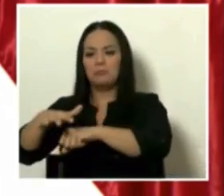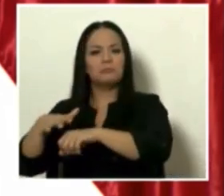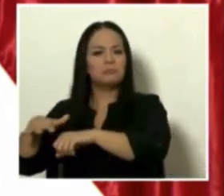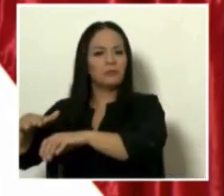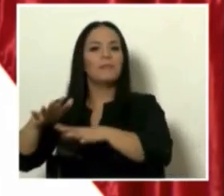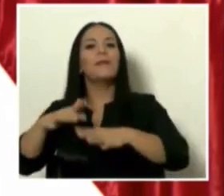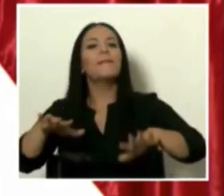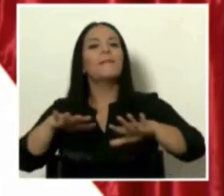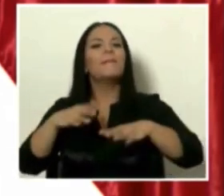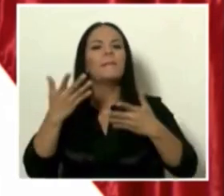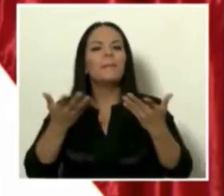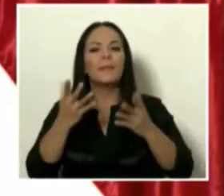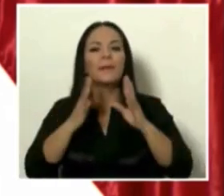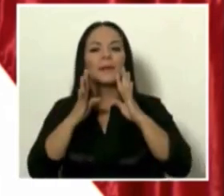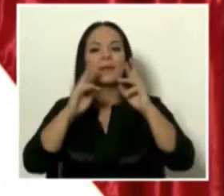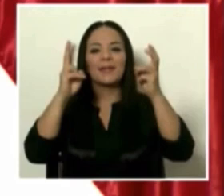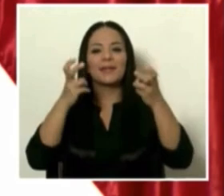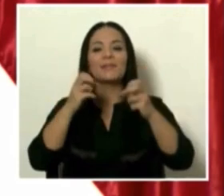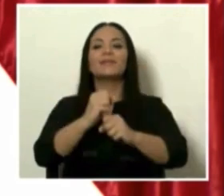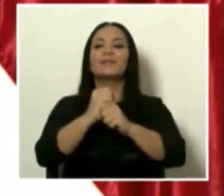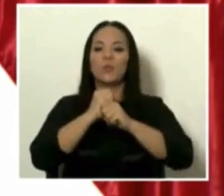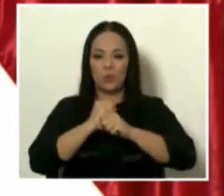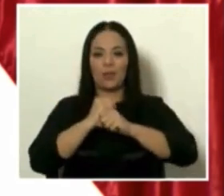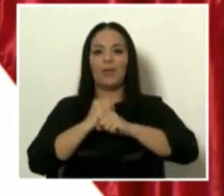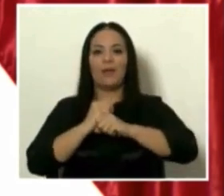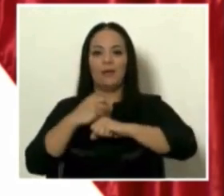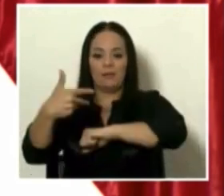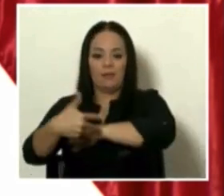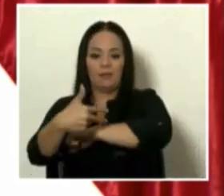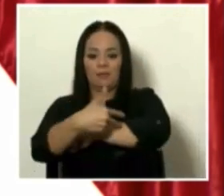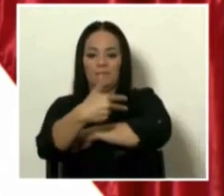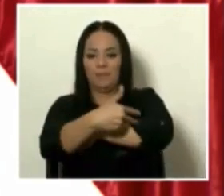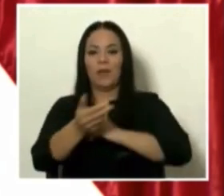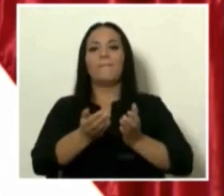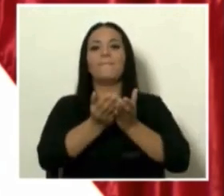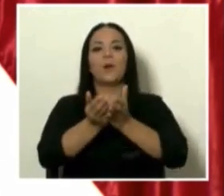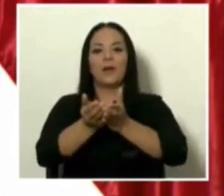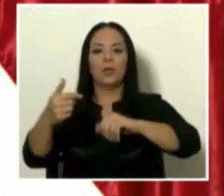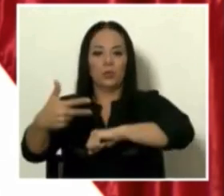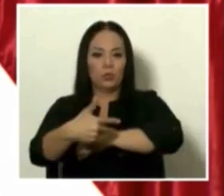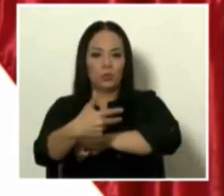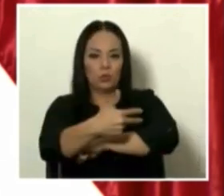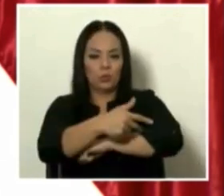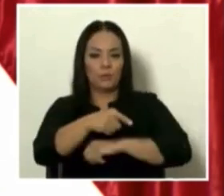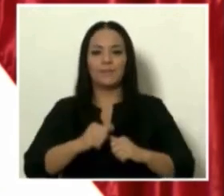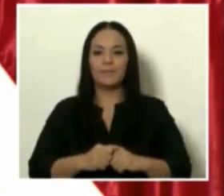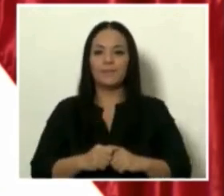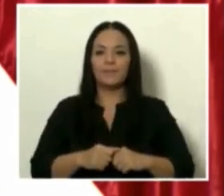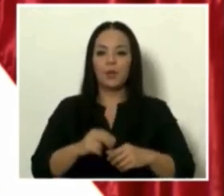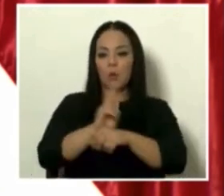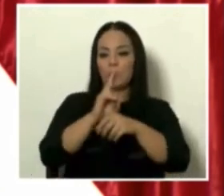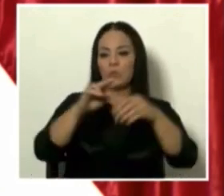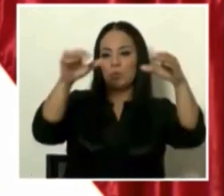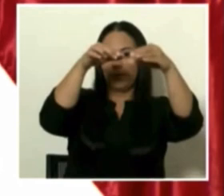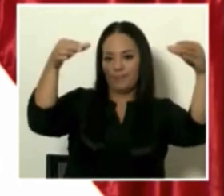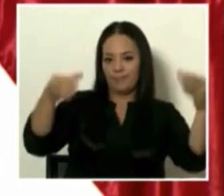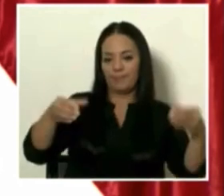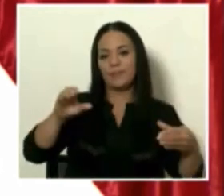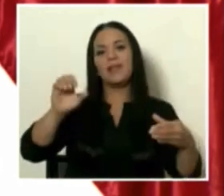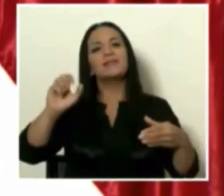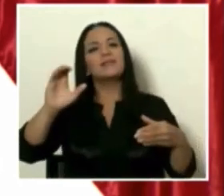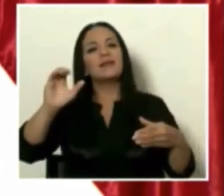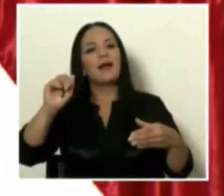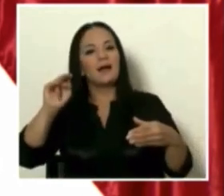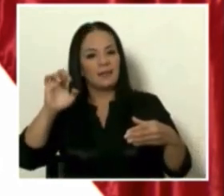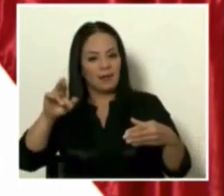seguridad en los puertos, el uso de escáneres, qué podemos hacer para tomar... Ese es